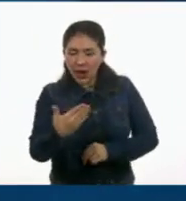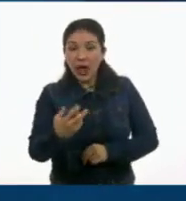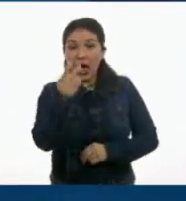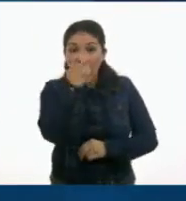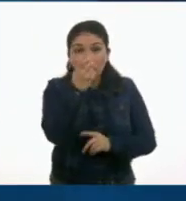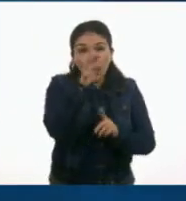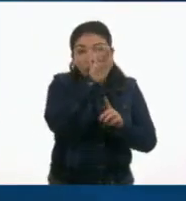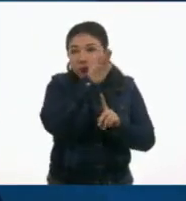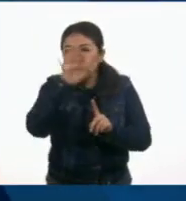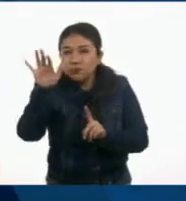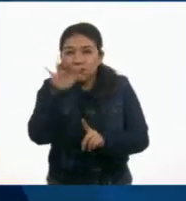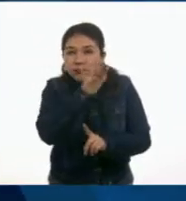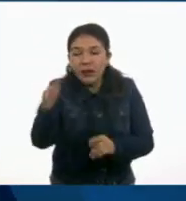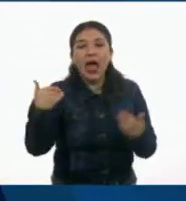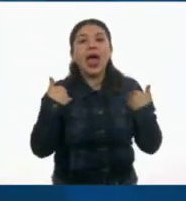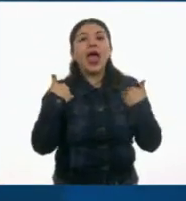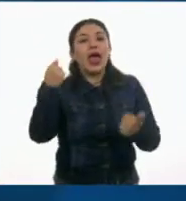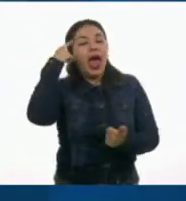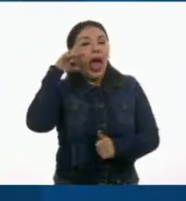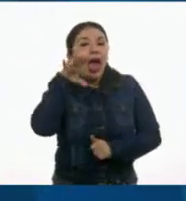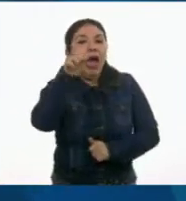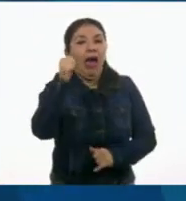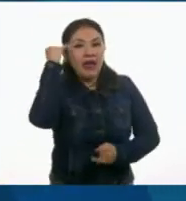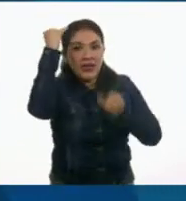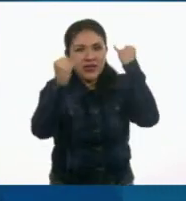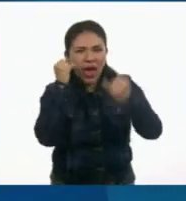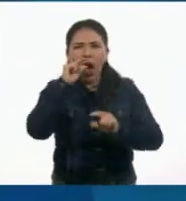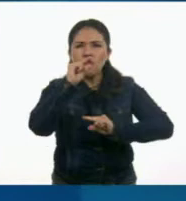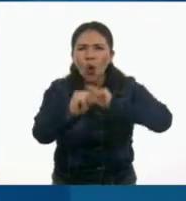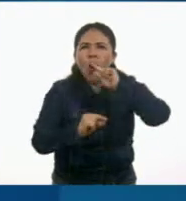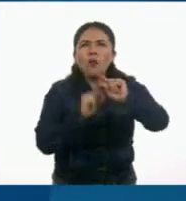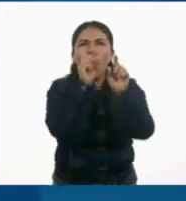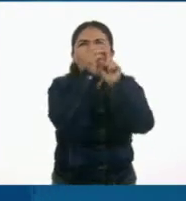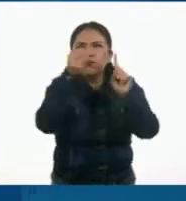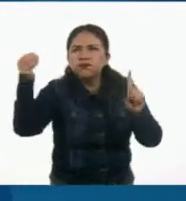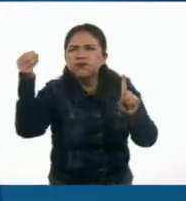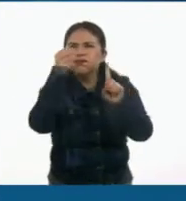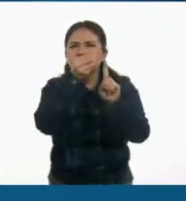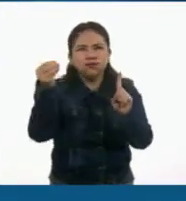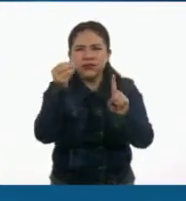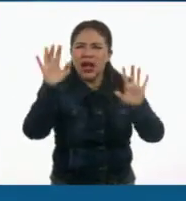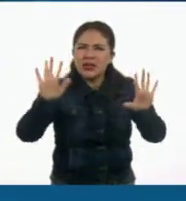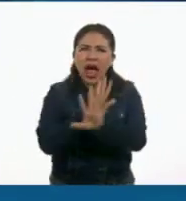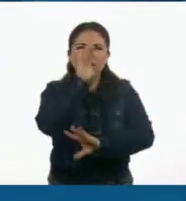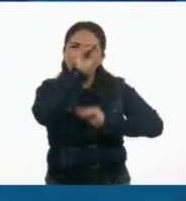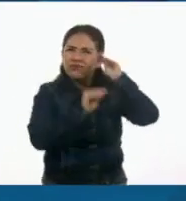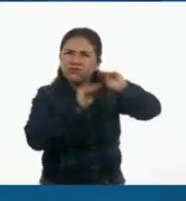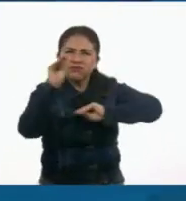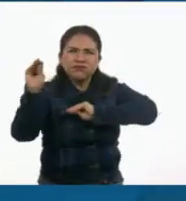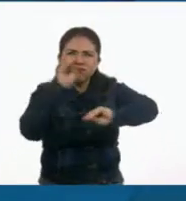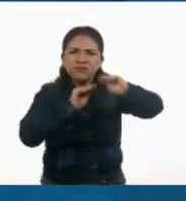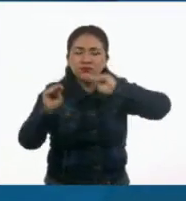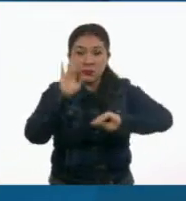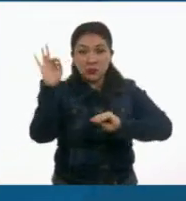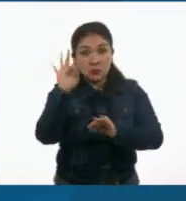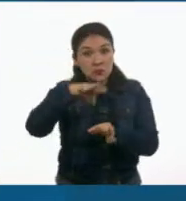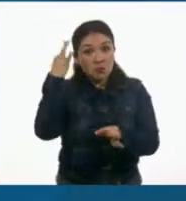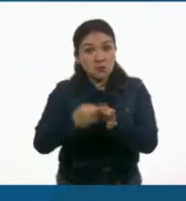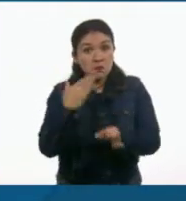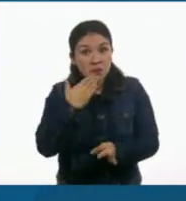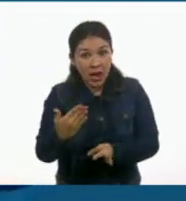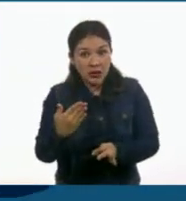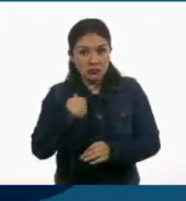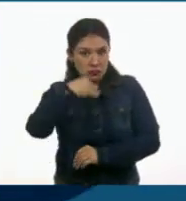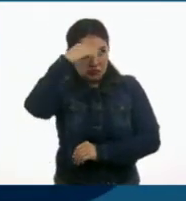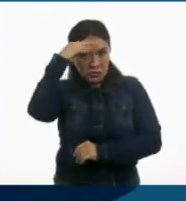a fin de cuentas se entendiera la idea. Fuimos armando poco a poco el texto como quedara. Y si todo sale bien como lo